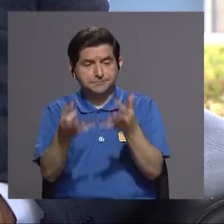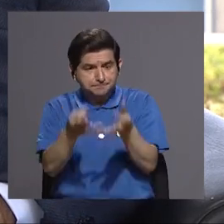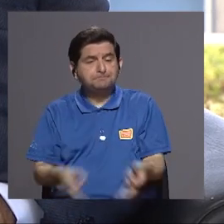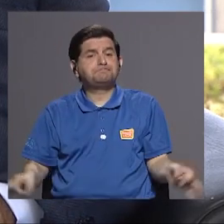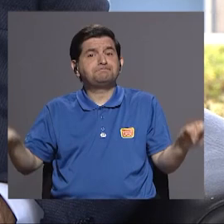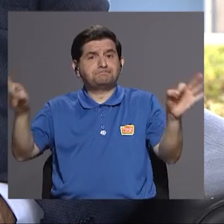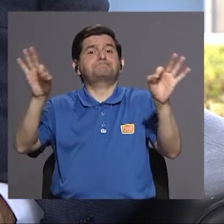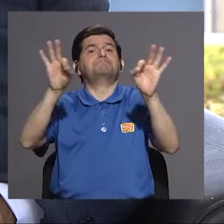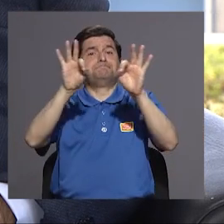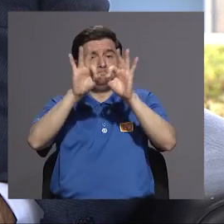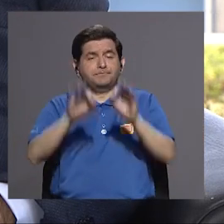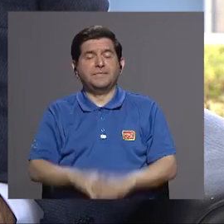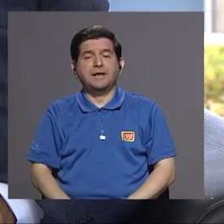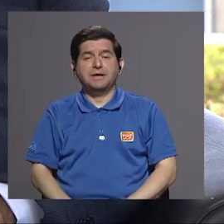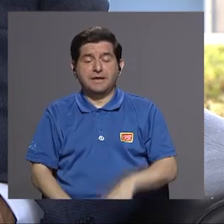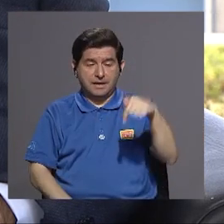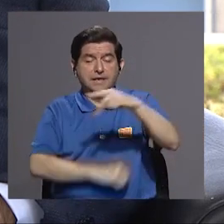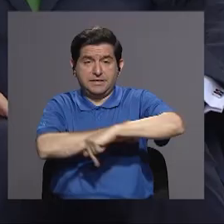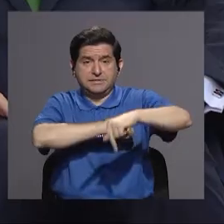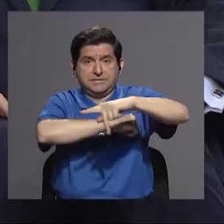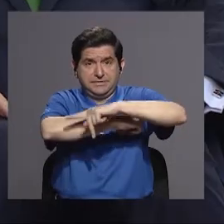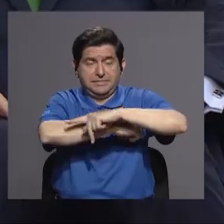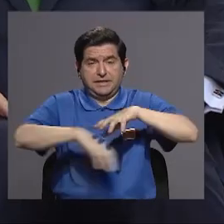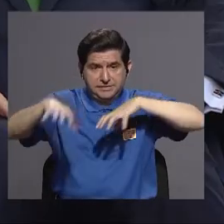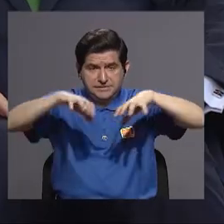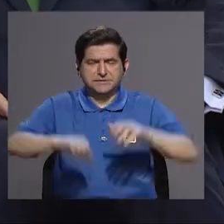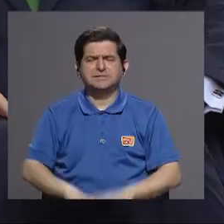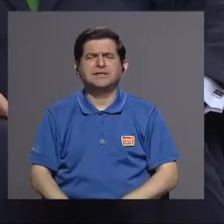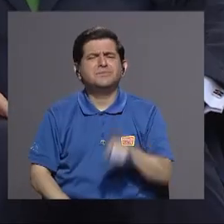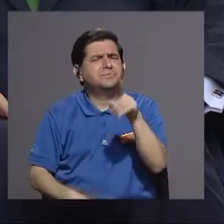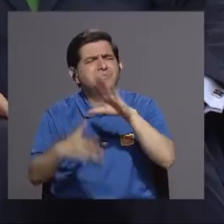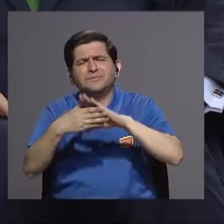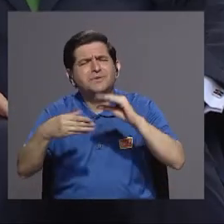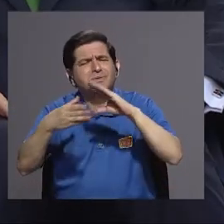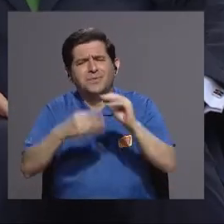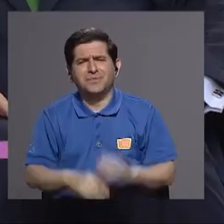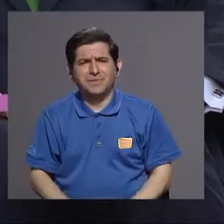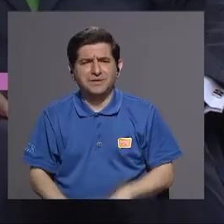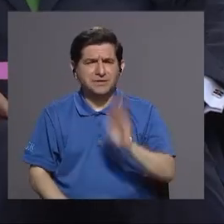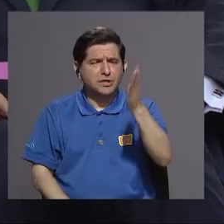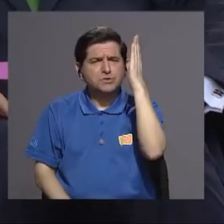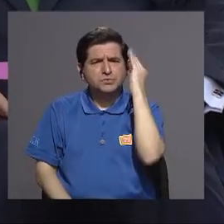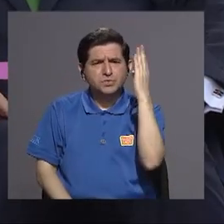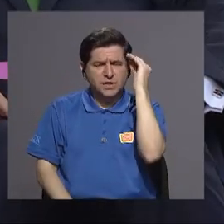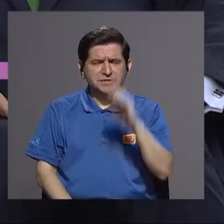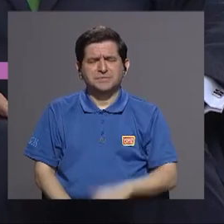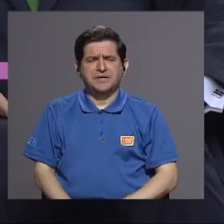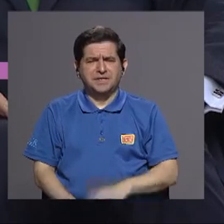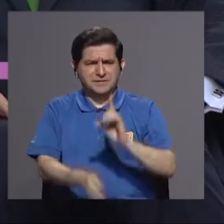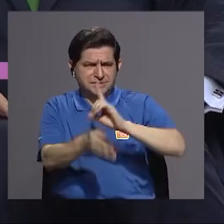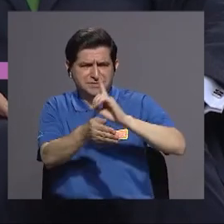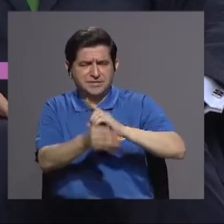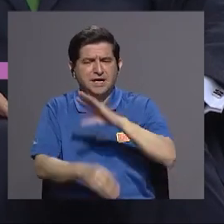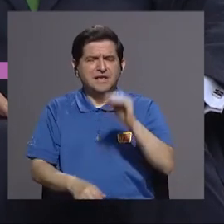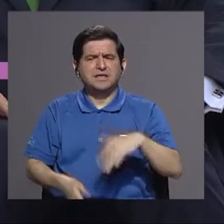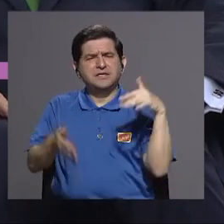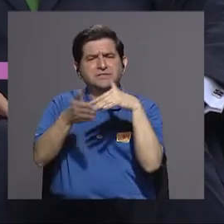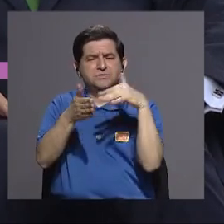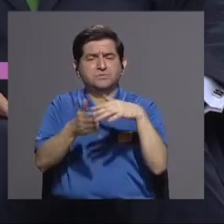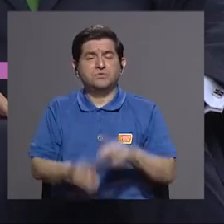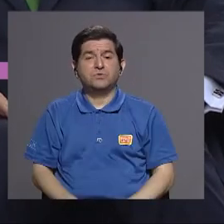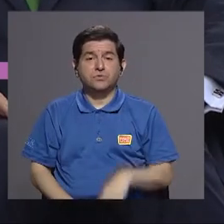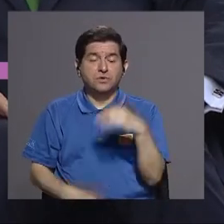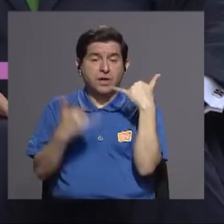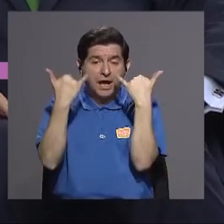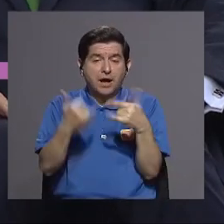relevantes a la vida del país doctor coméntenos un poquitito acerca de la experiencia médica suya y académica que lo ha llevado